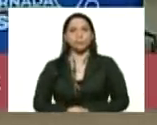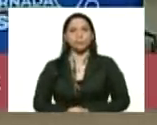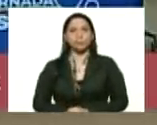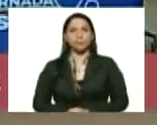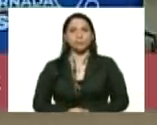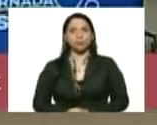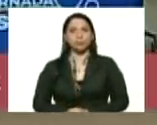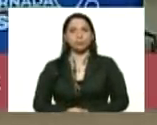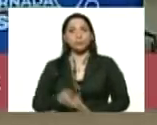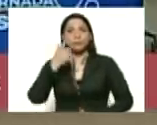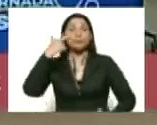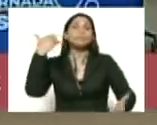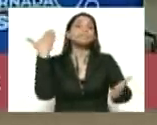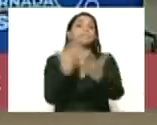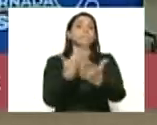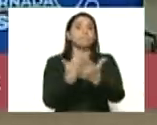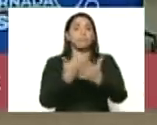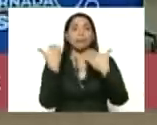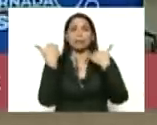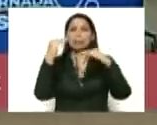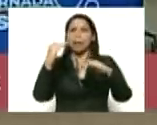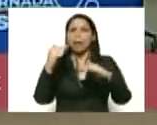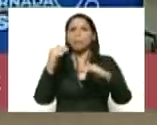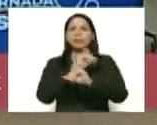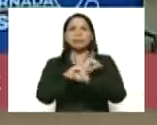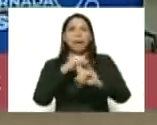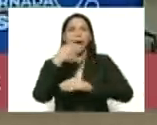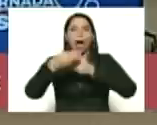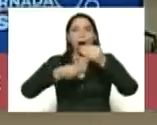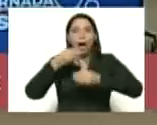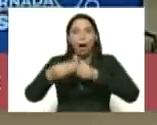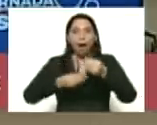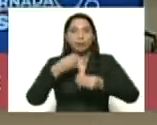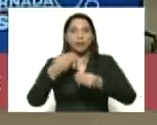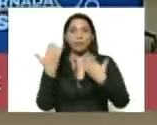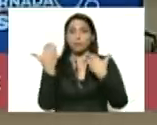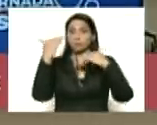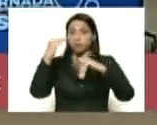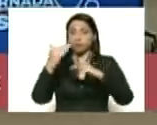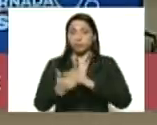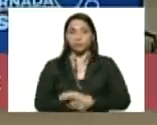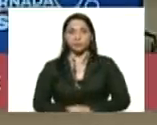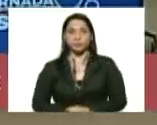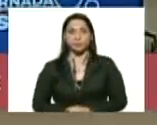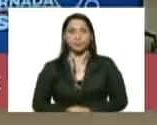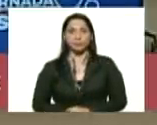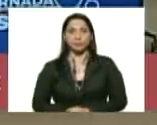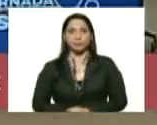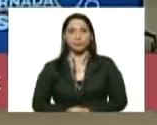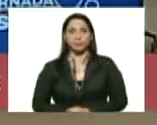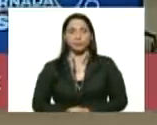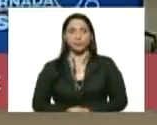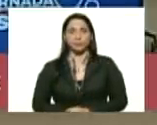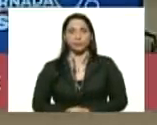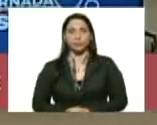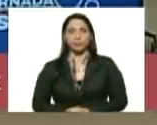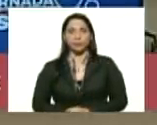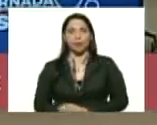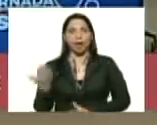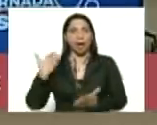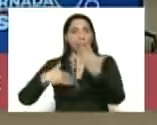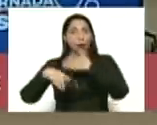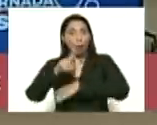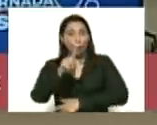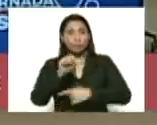para ver las etapas que van llegando las etapas que van llegando hace unas